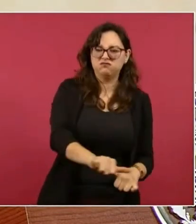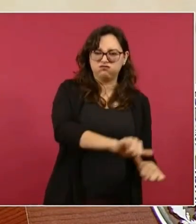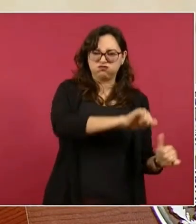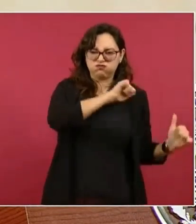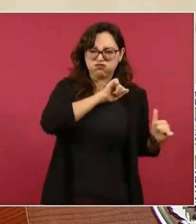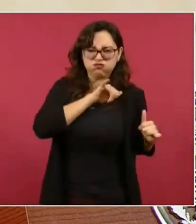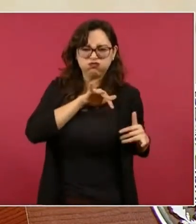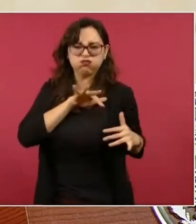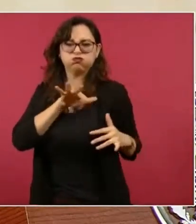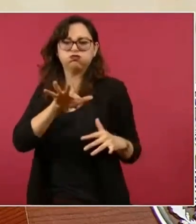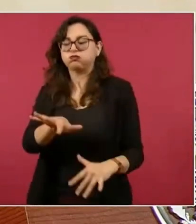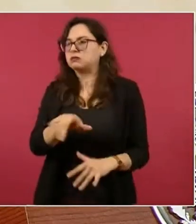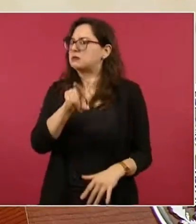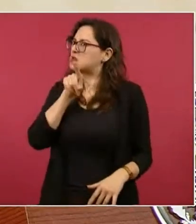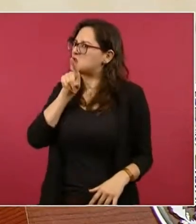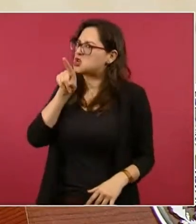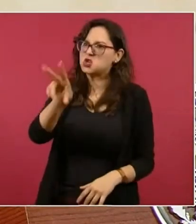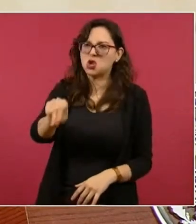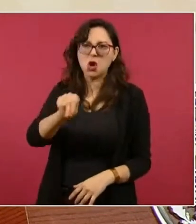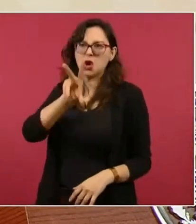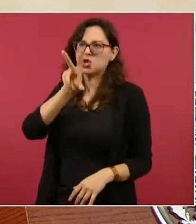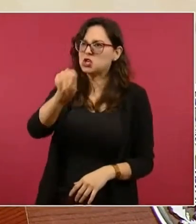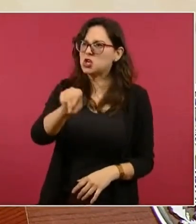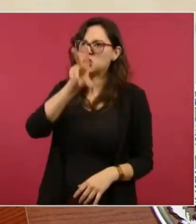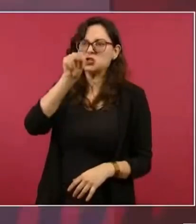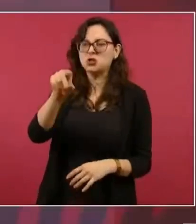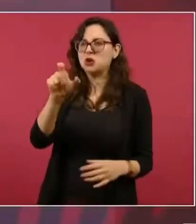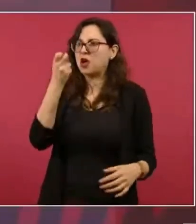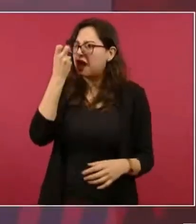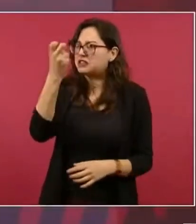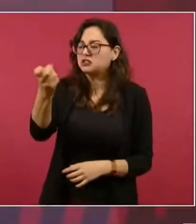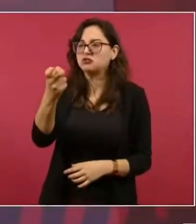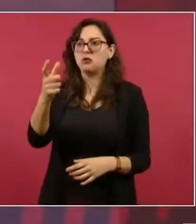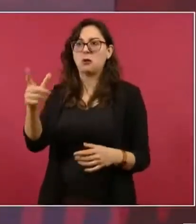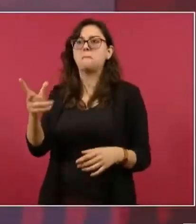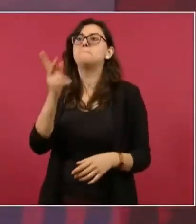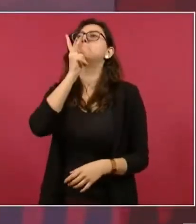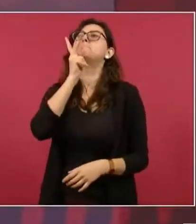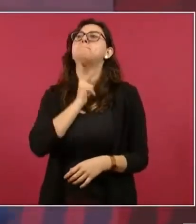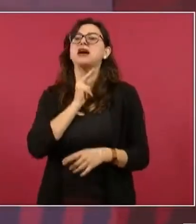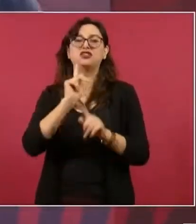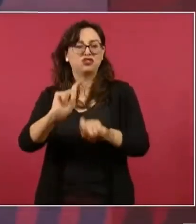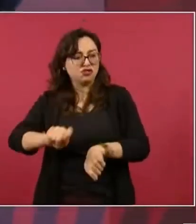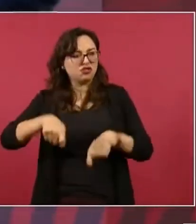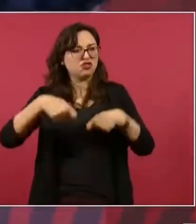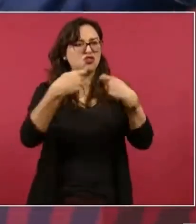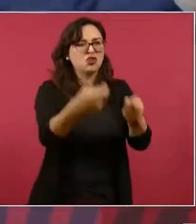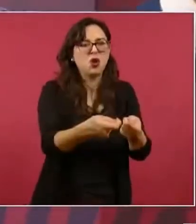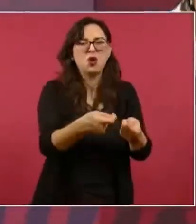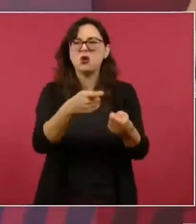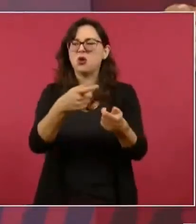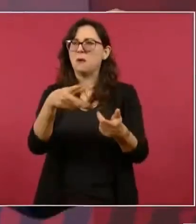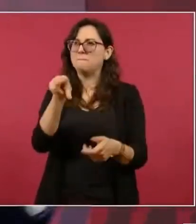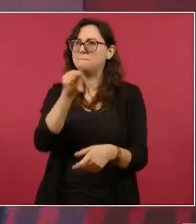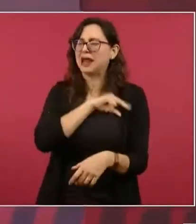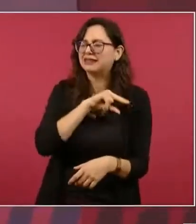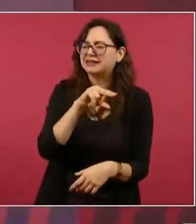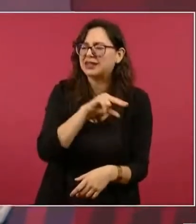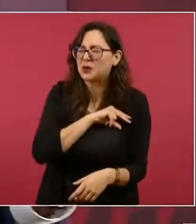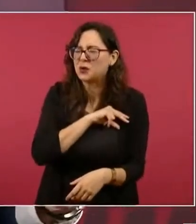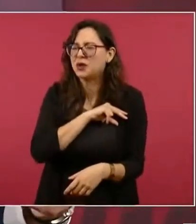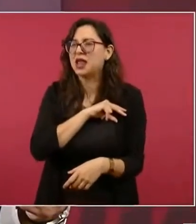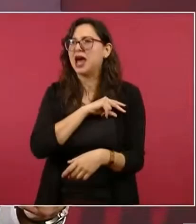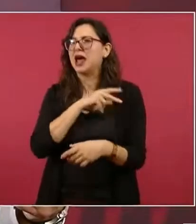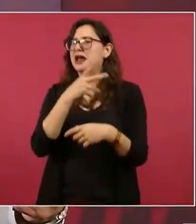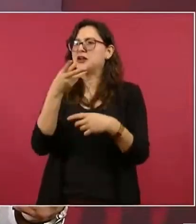en contra de esa reforma de la privatización del petróleo de la entrega de bloques del